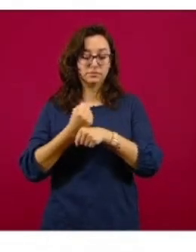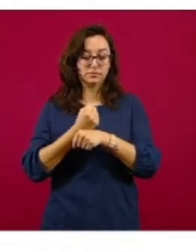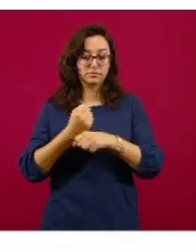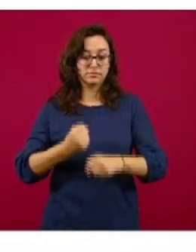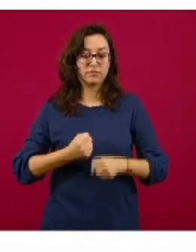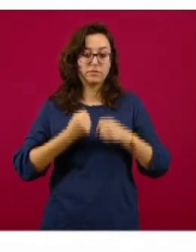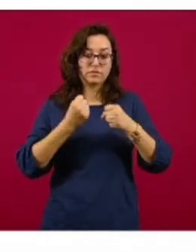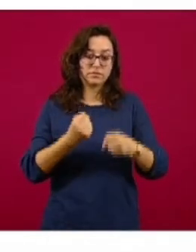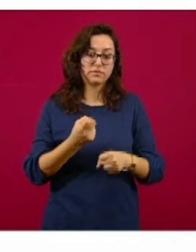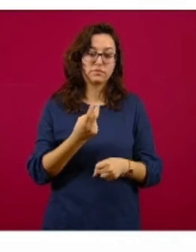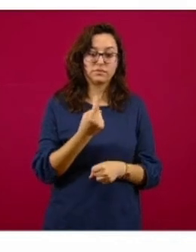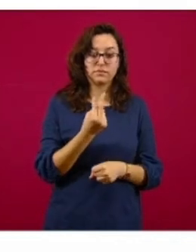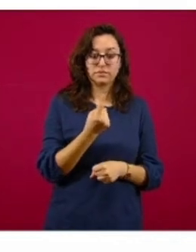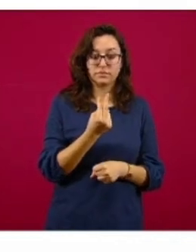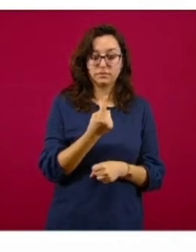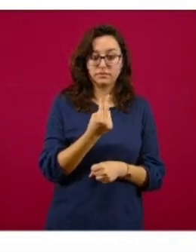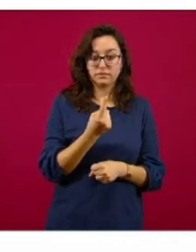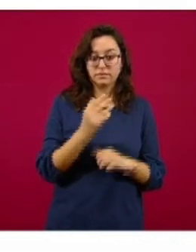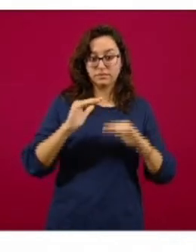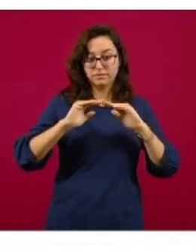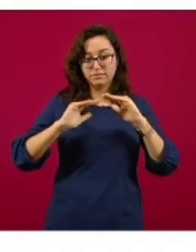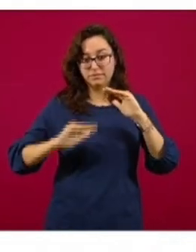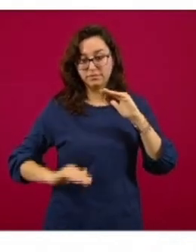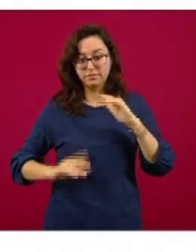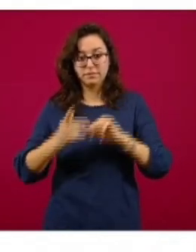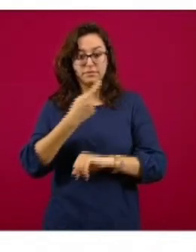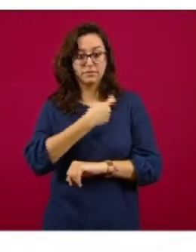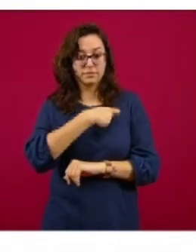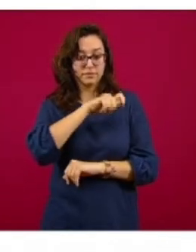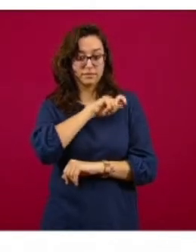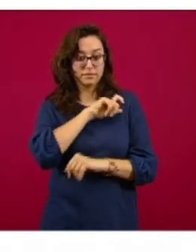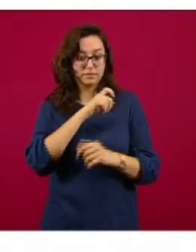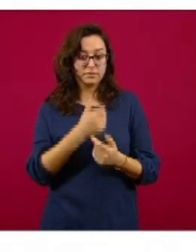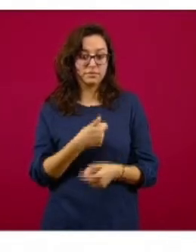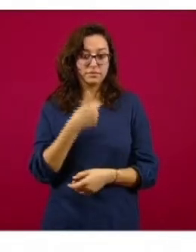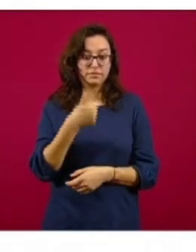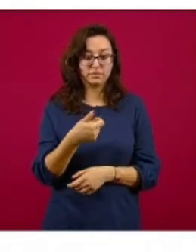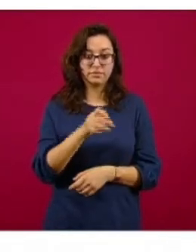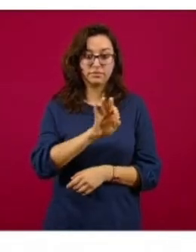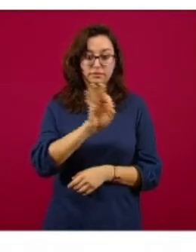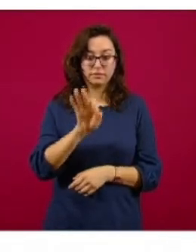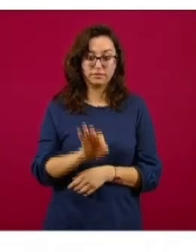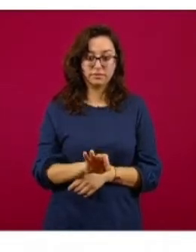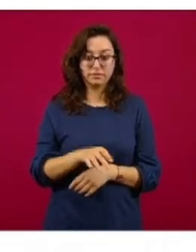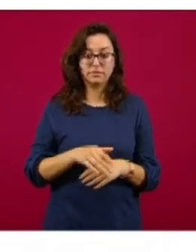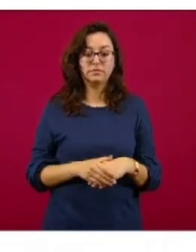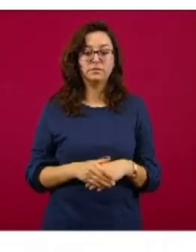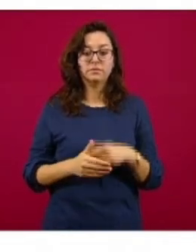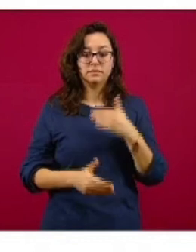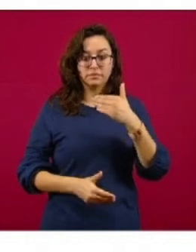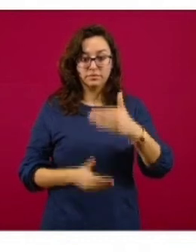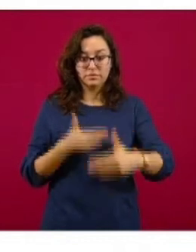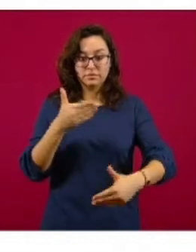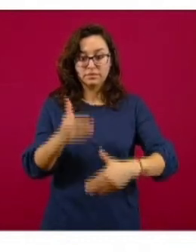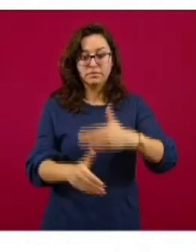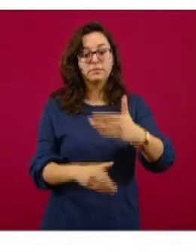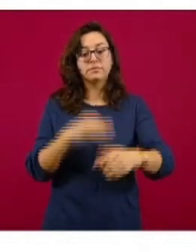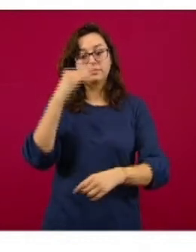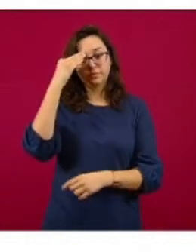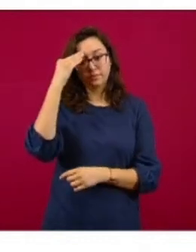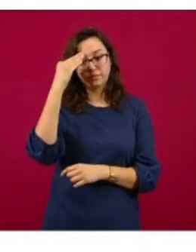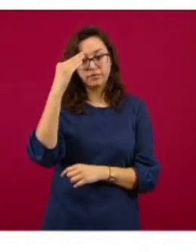de 25 y menos. Por ejemplo, España tenía 6%. A medida que pasa el tiempo,